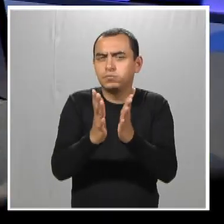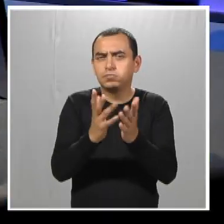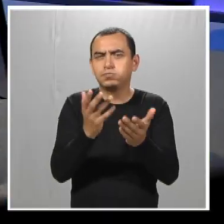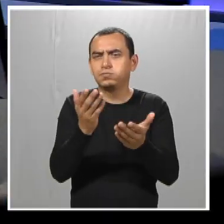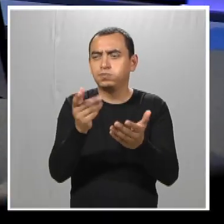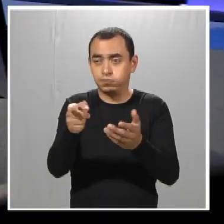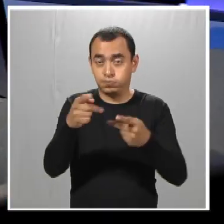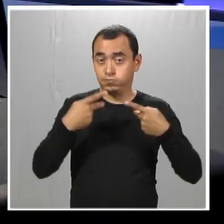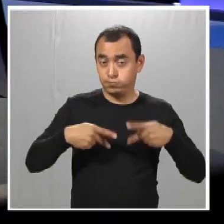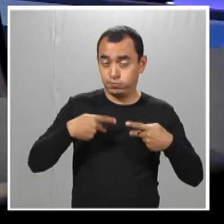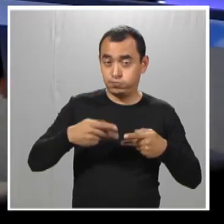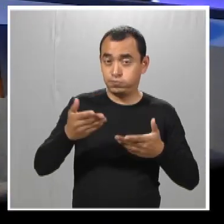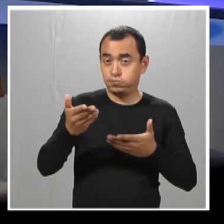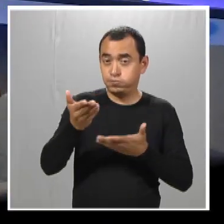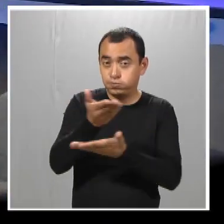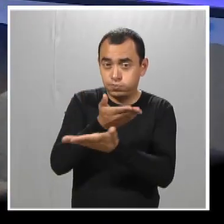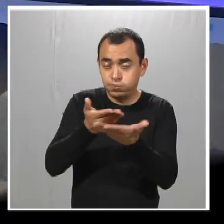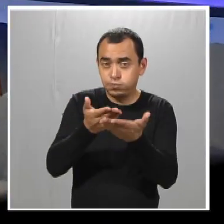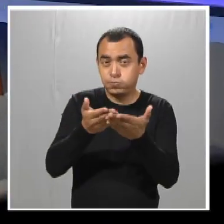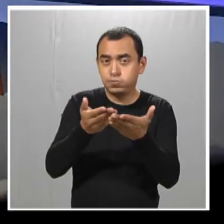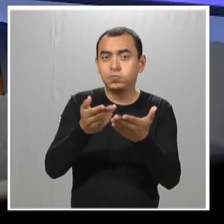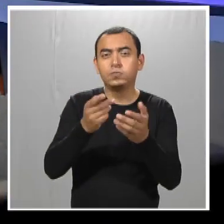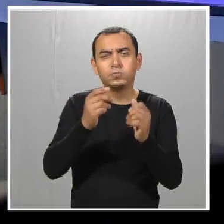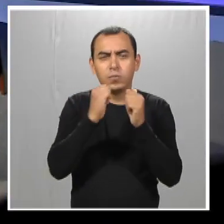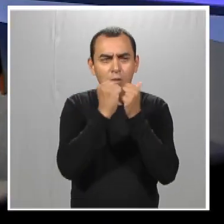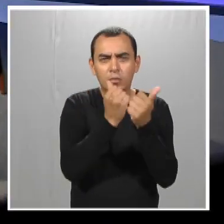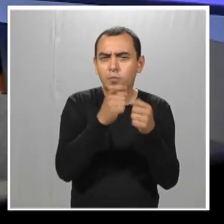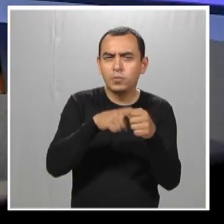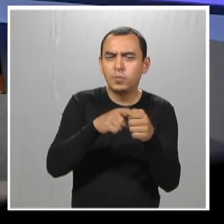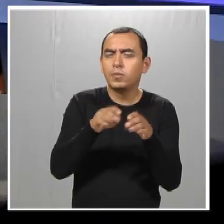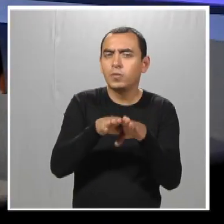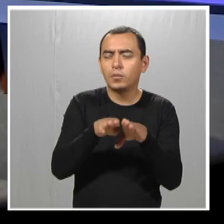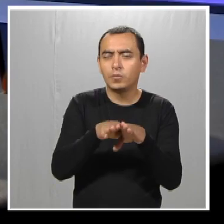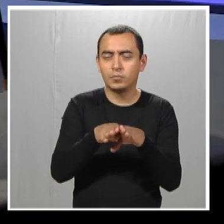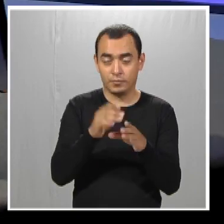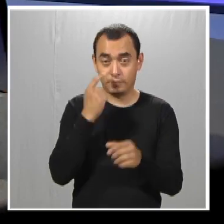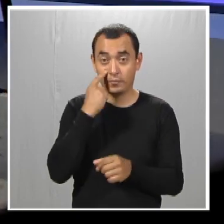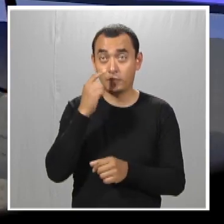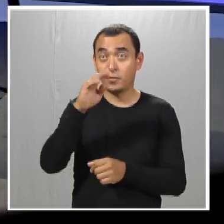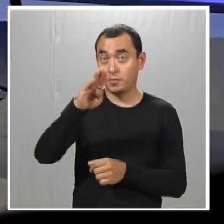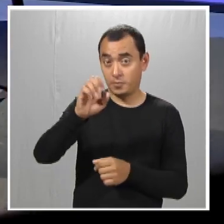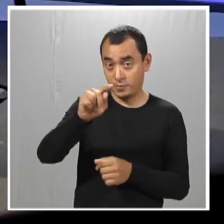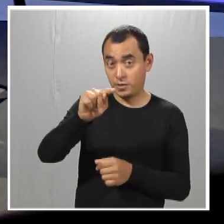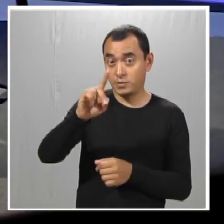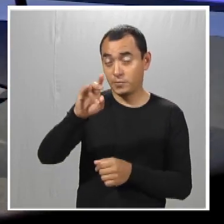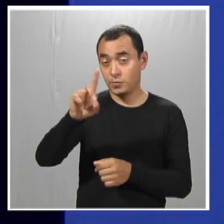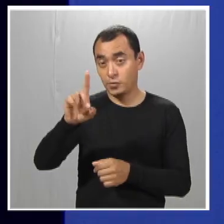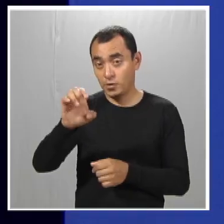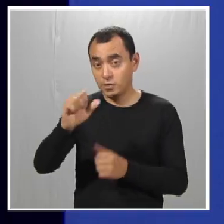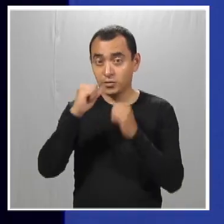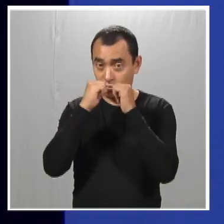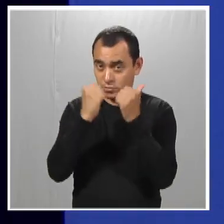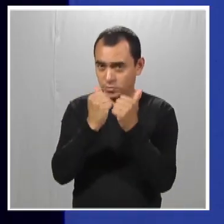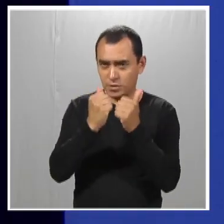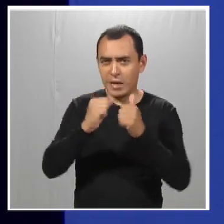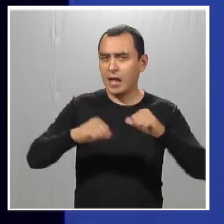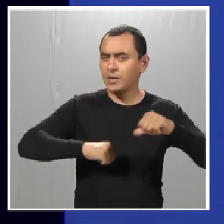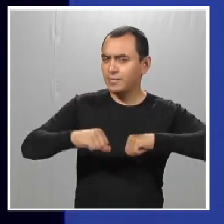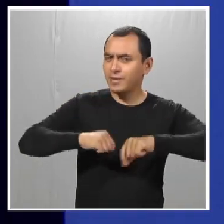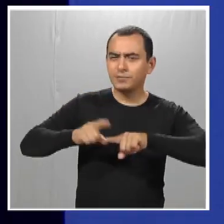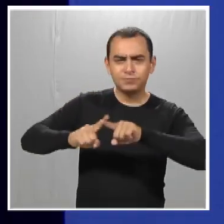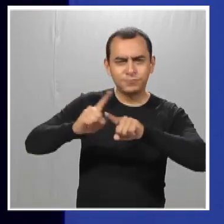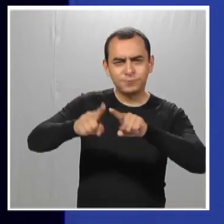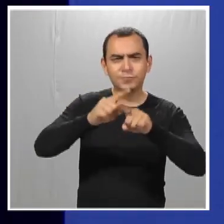tienen tanto el voluntariado como quienes pertenecen a Best Buddies? En Best Buddies tenemos varias actividades.